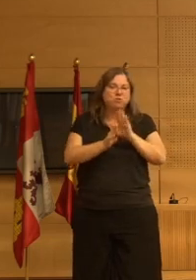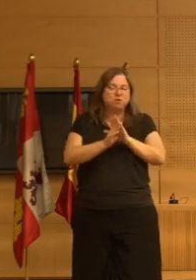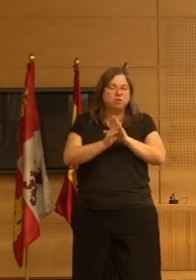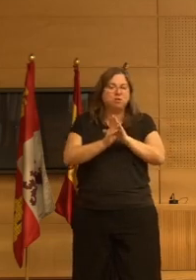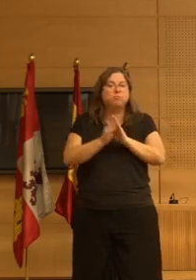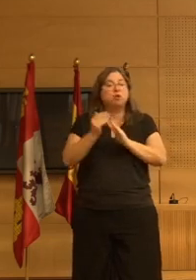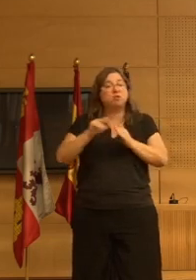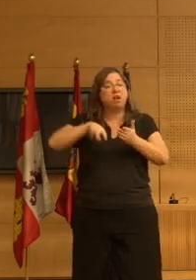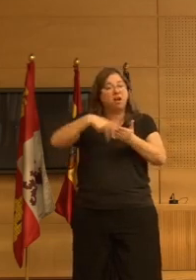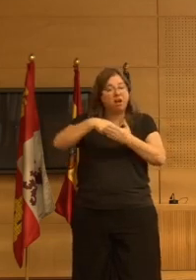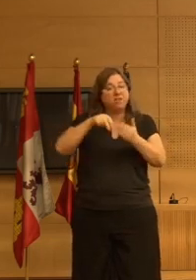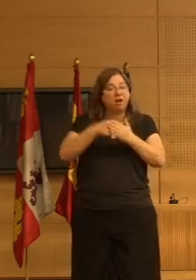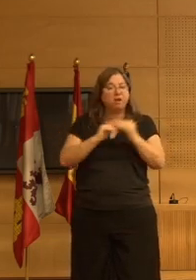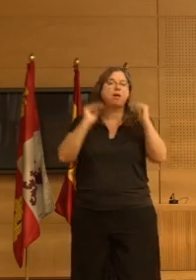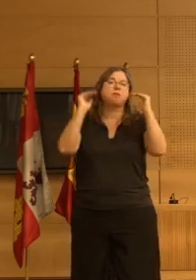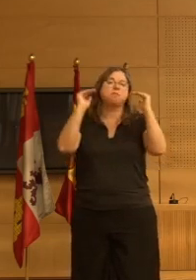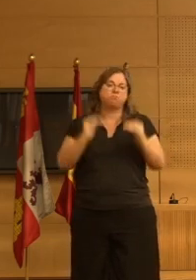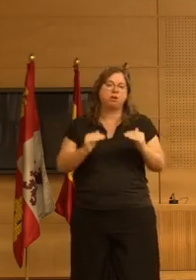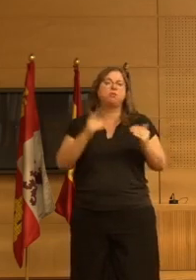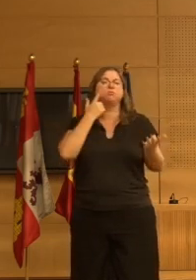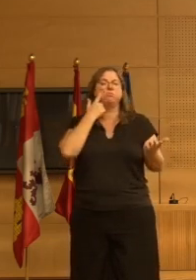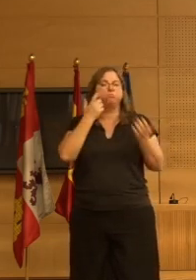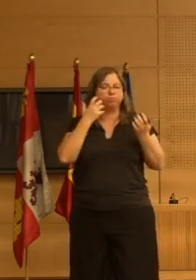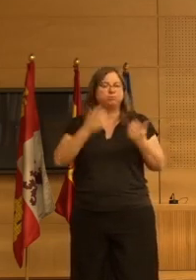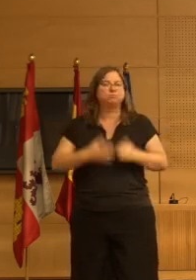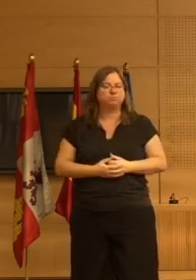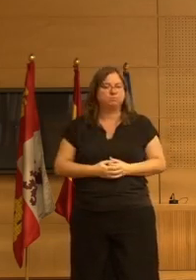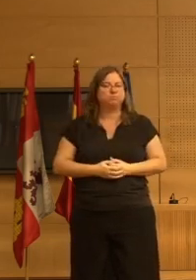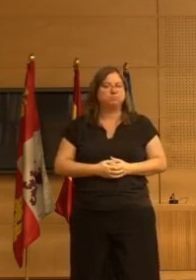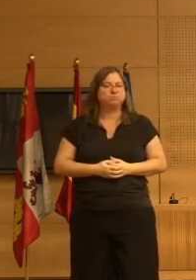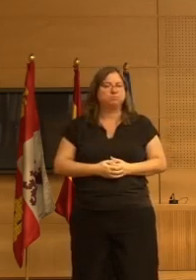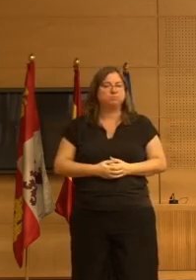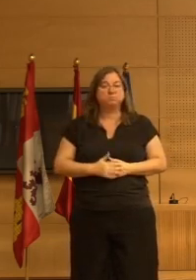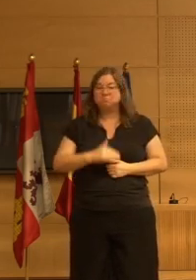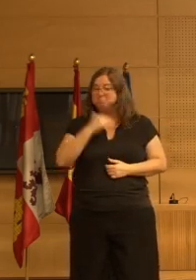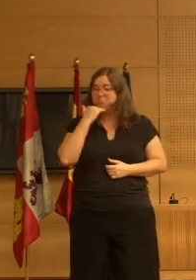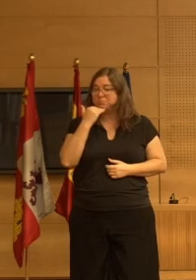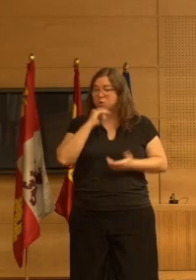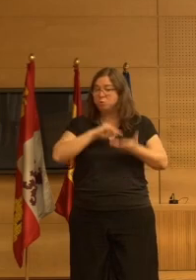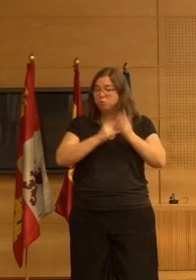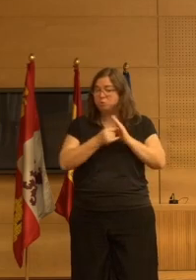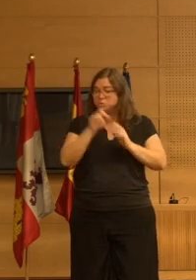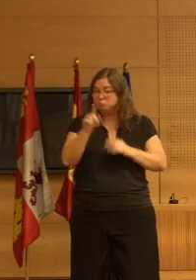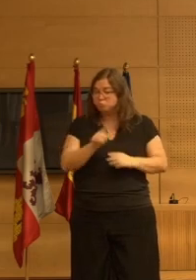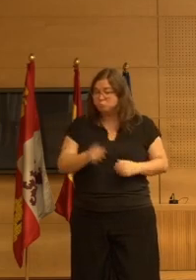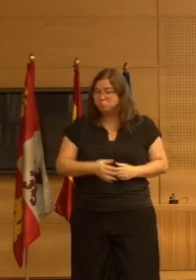reducido tus caídas de una manera muy significativa no sé si con eso he respondido